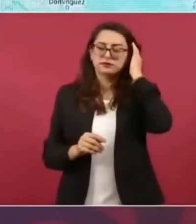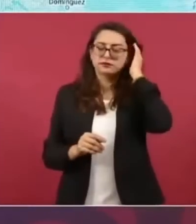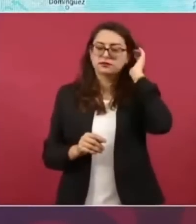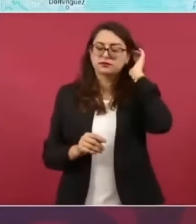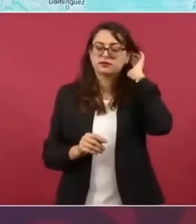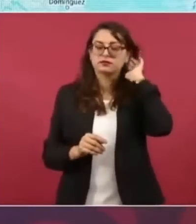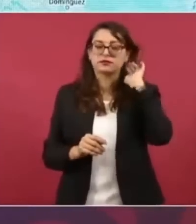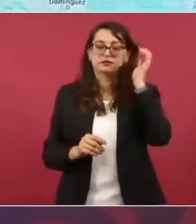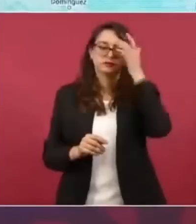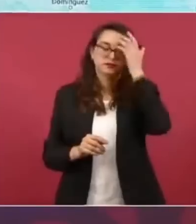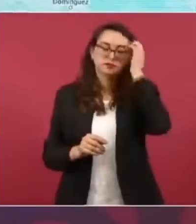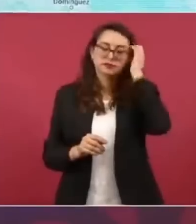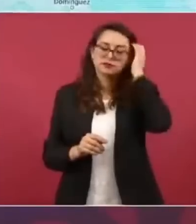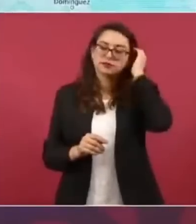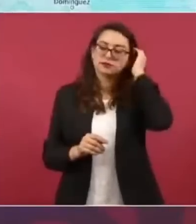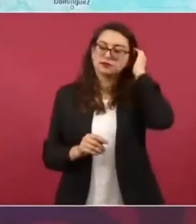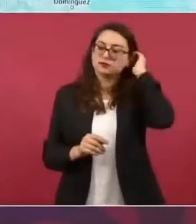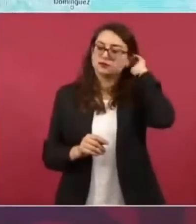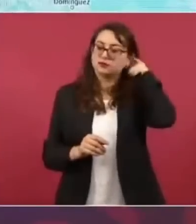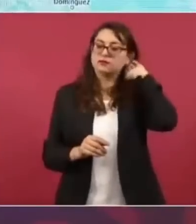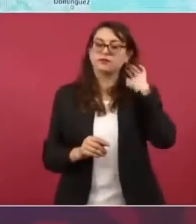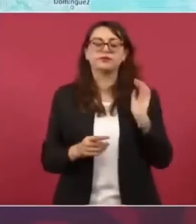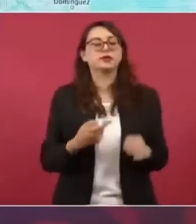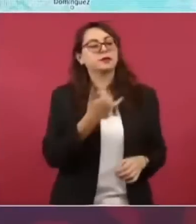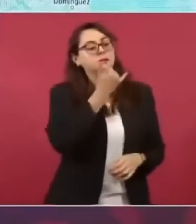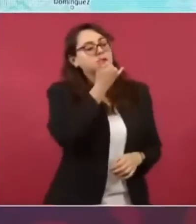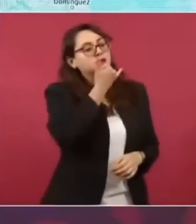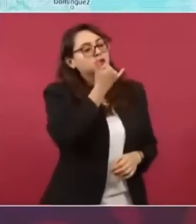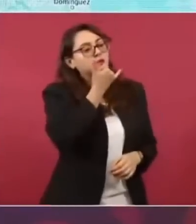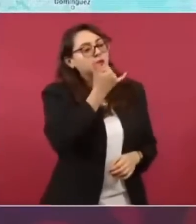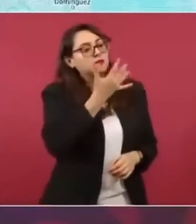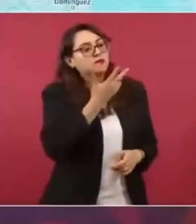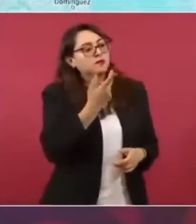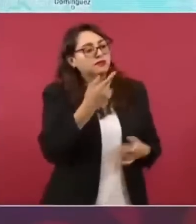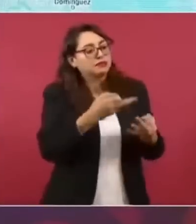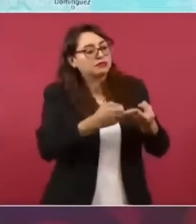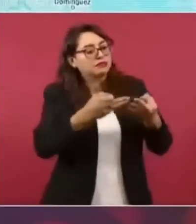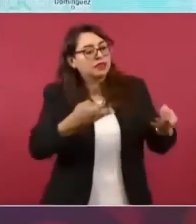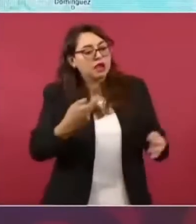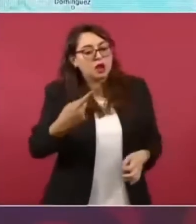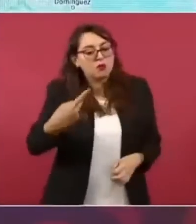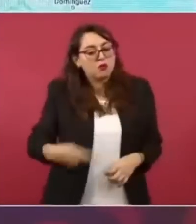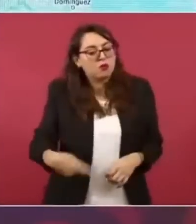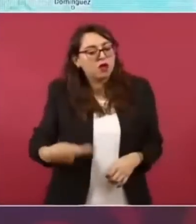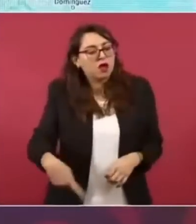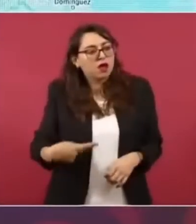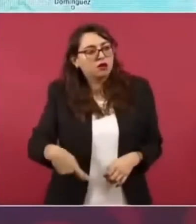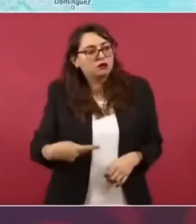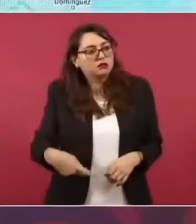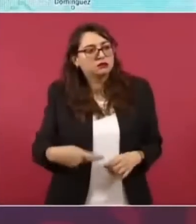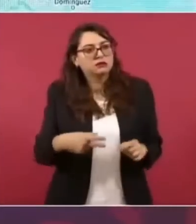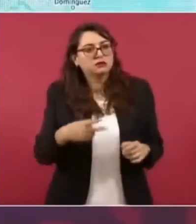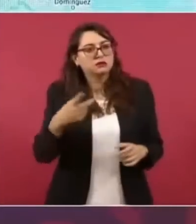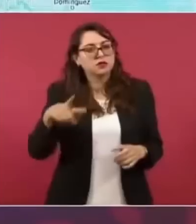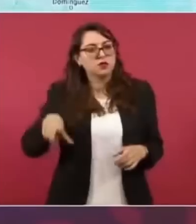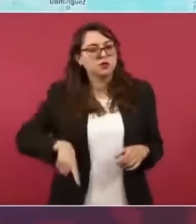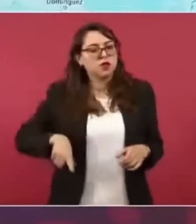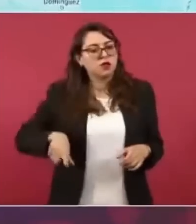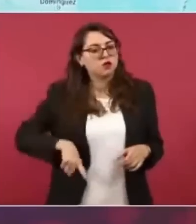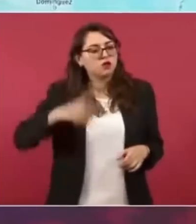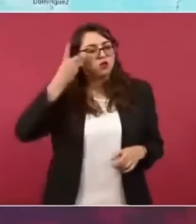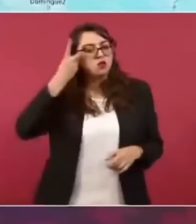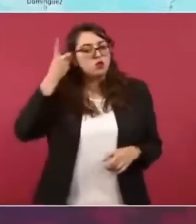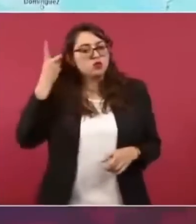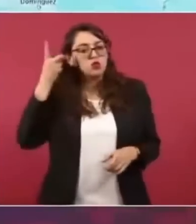si no estamos pidiendo el derecho de paso no es que